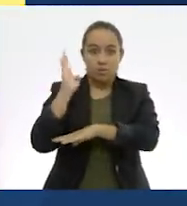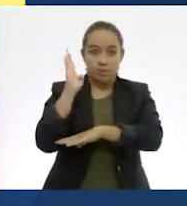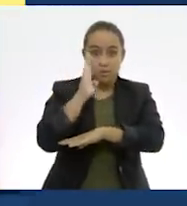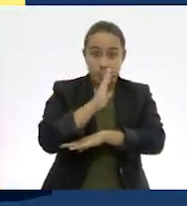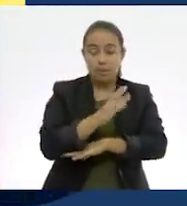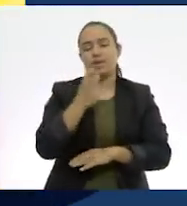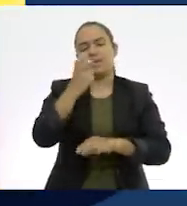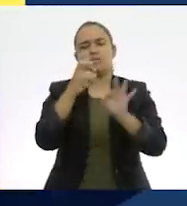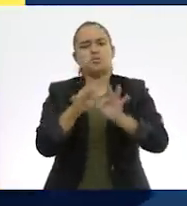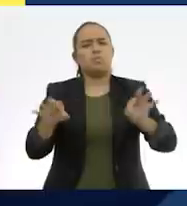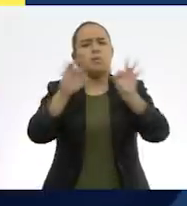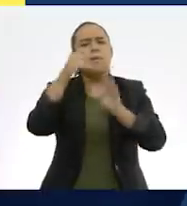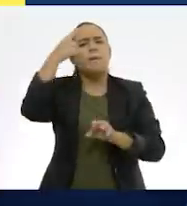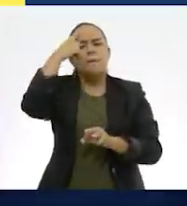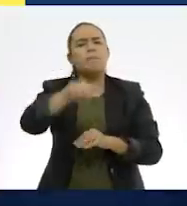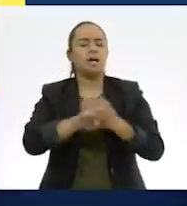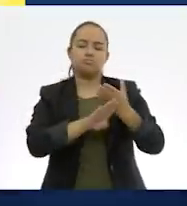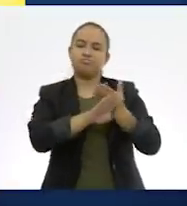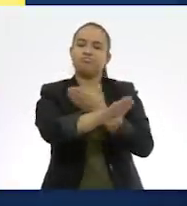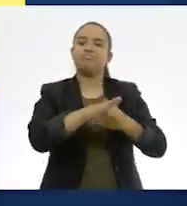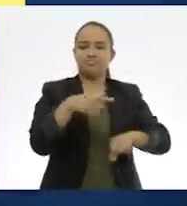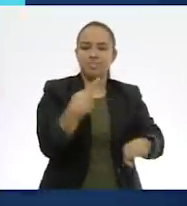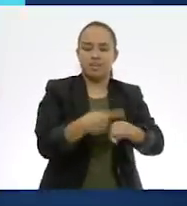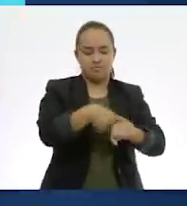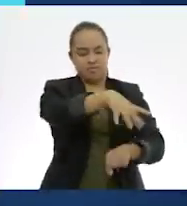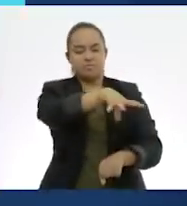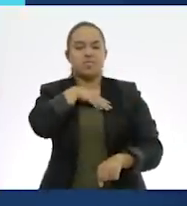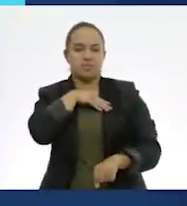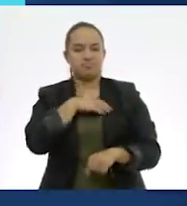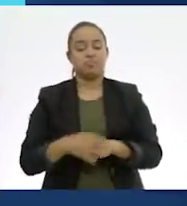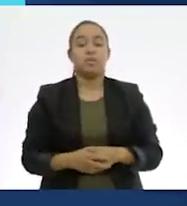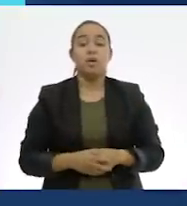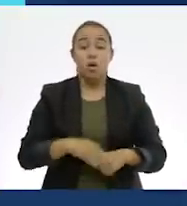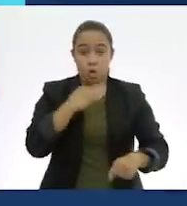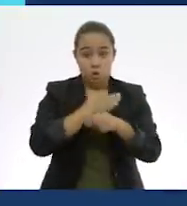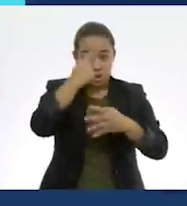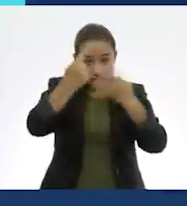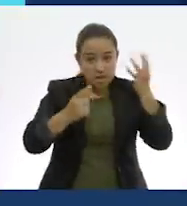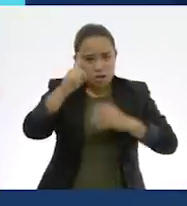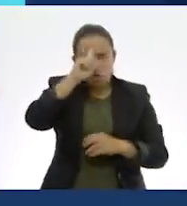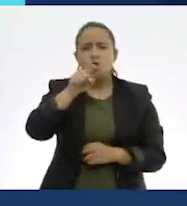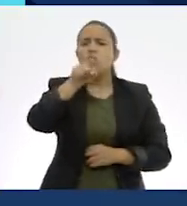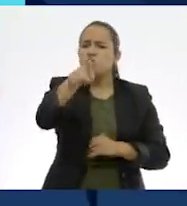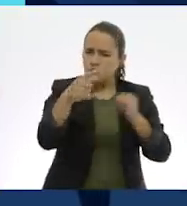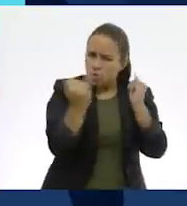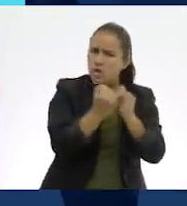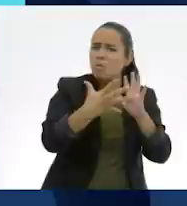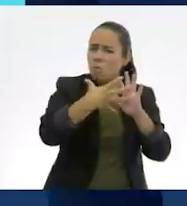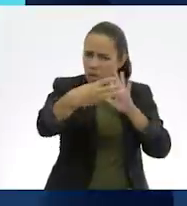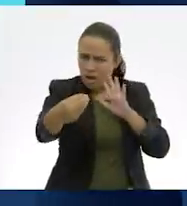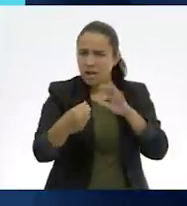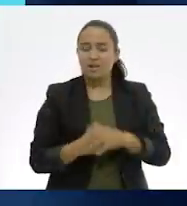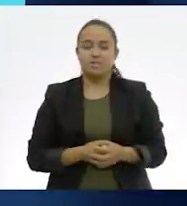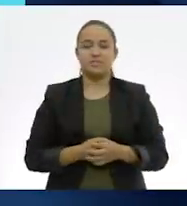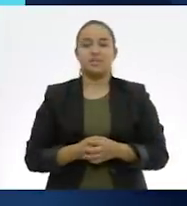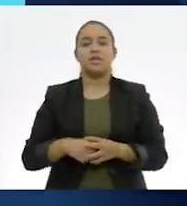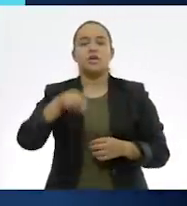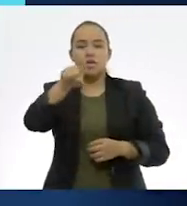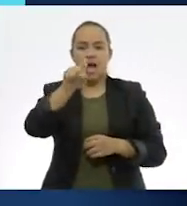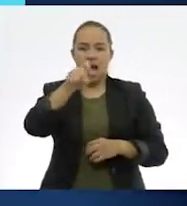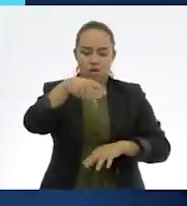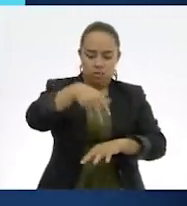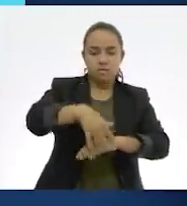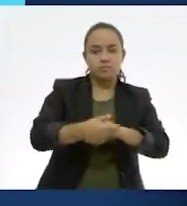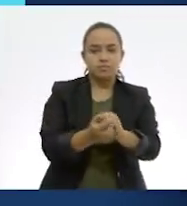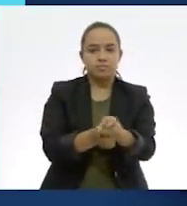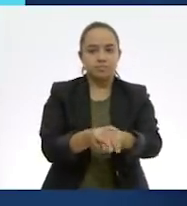es importante para prevenir cualquier enfermedad. Sigue estos pasos para hacerlo correctamente. Moja tus